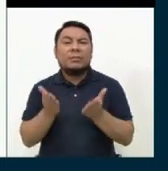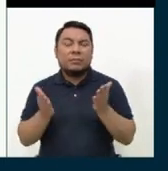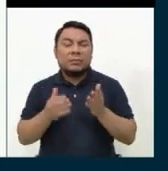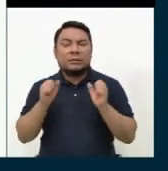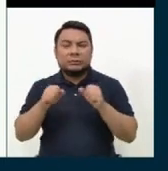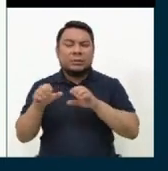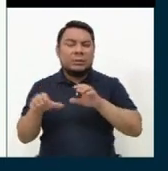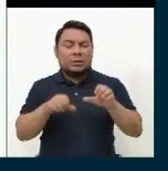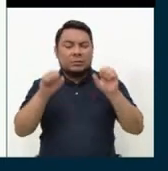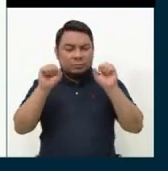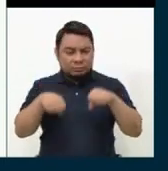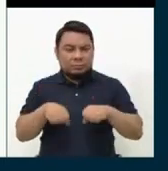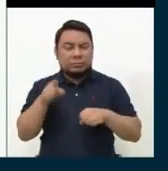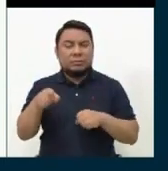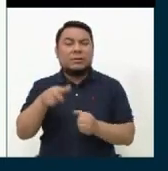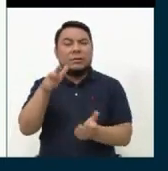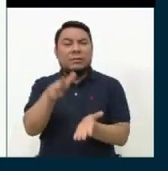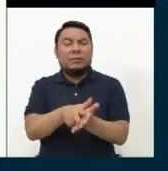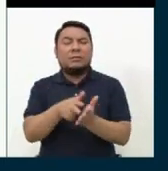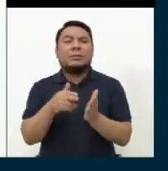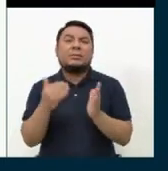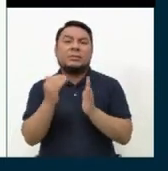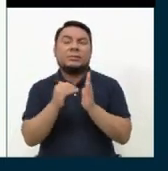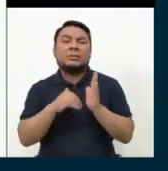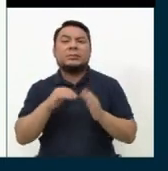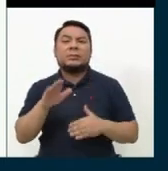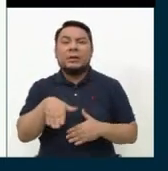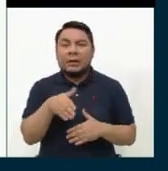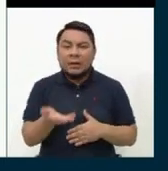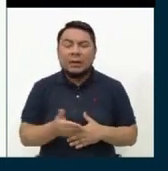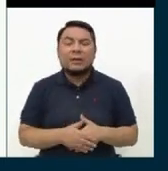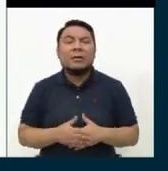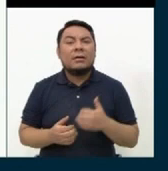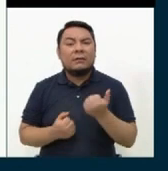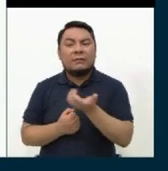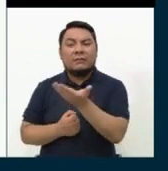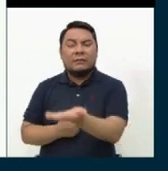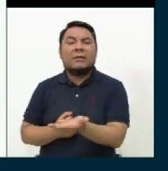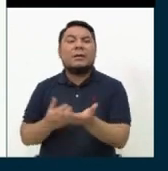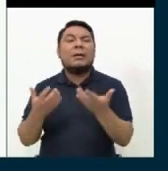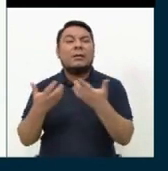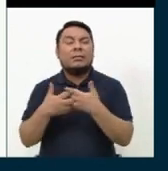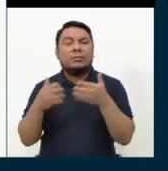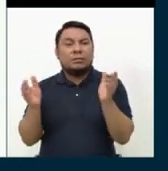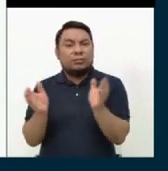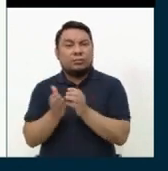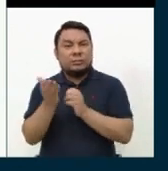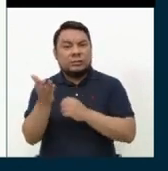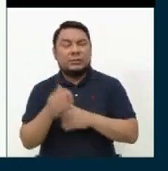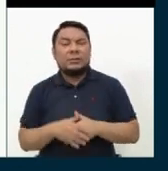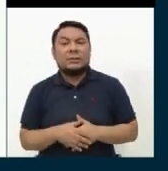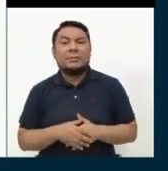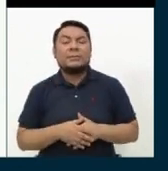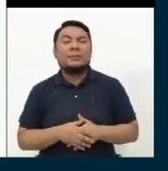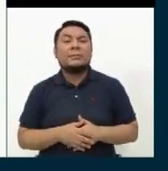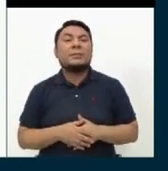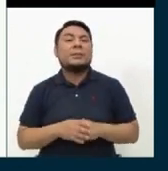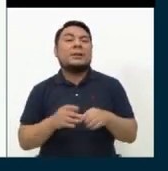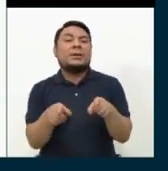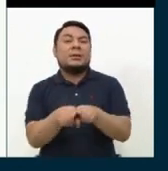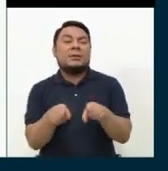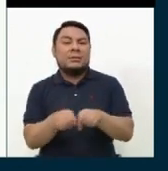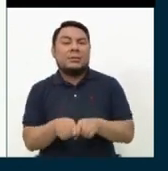se cumplan los decretos que existen a favor de los pequeños empresarios. Y además